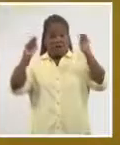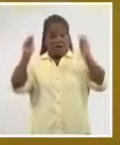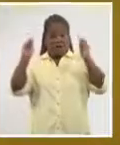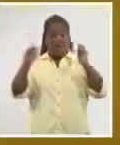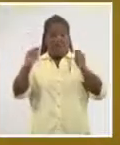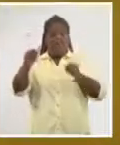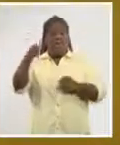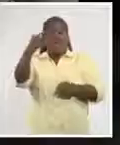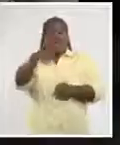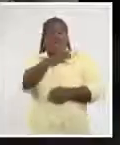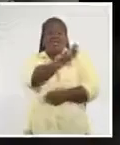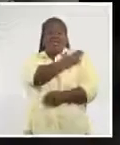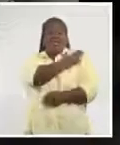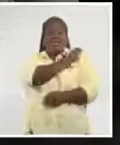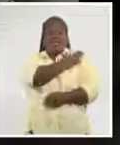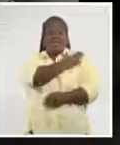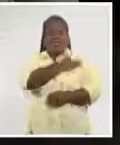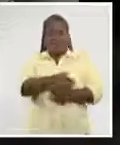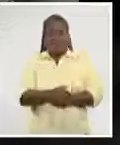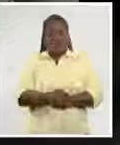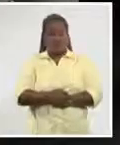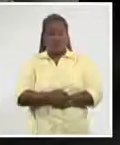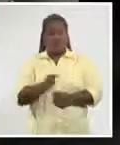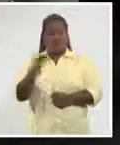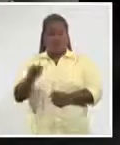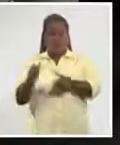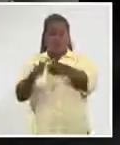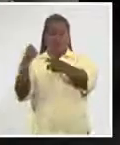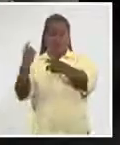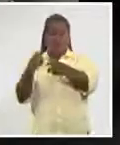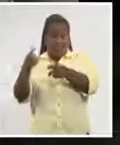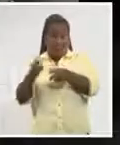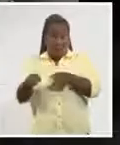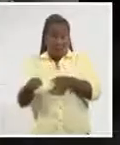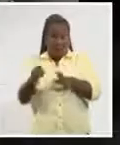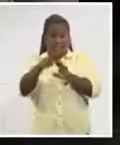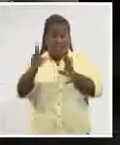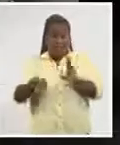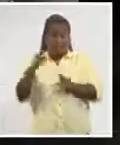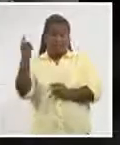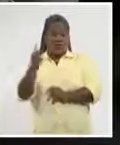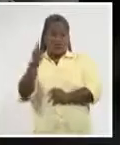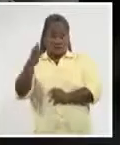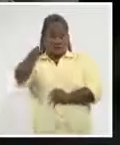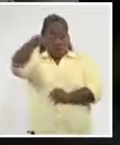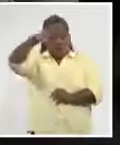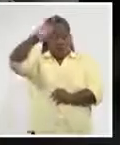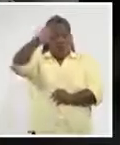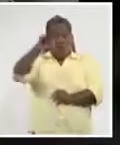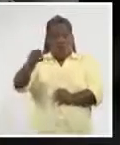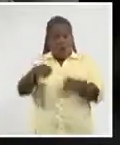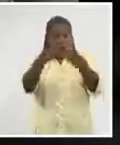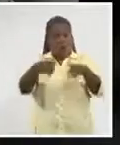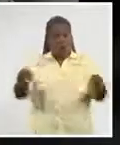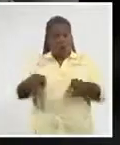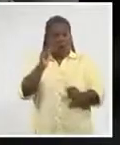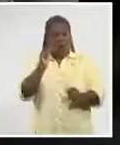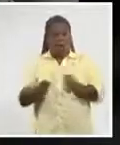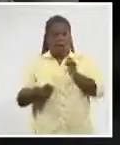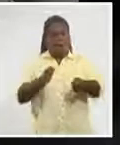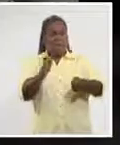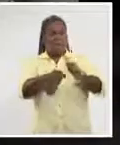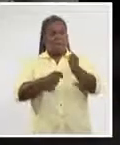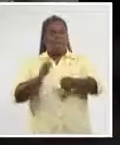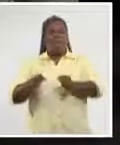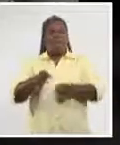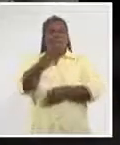Plaza. El álbum debutará en la Sala Covarrubias del Teatro Nacional de Cuba con un concierto que tendrá como invitados